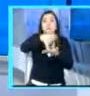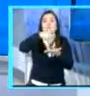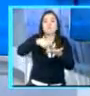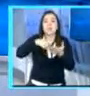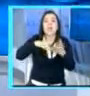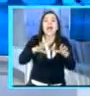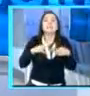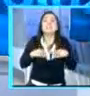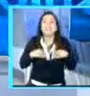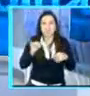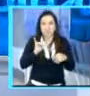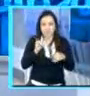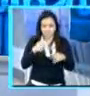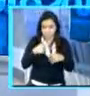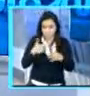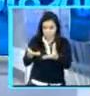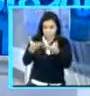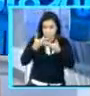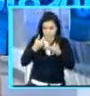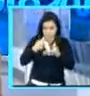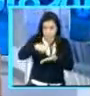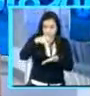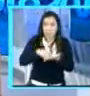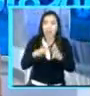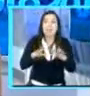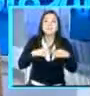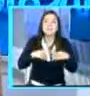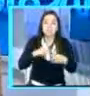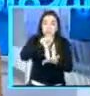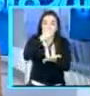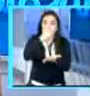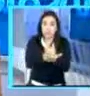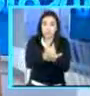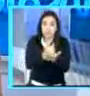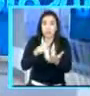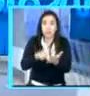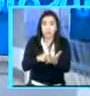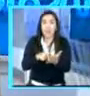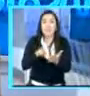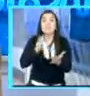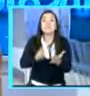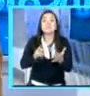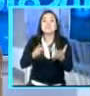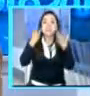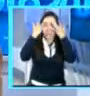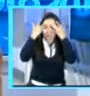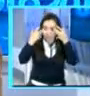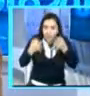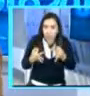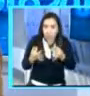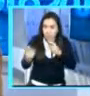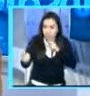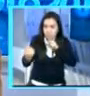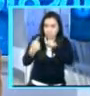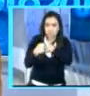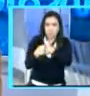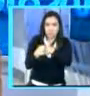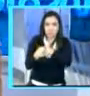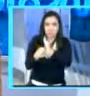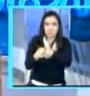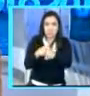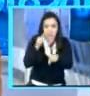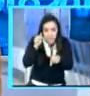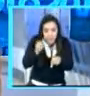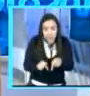esos contratos tienen que ser respetados y deben tener seguridad jurídica. Eso es esencial. De eso se